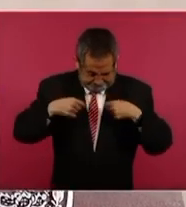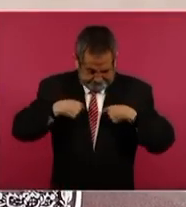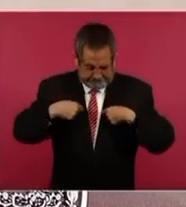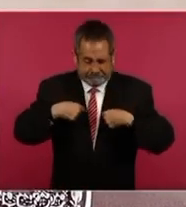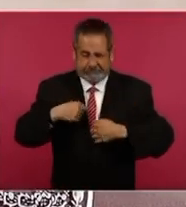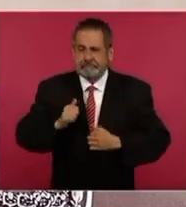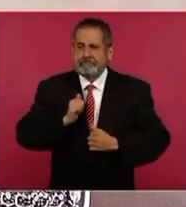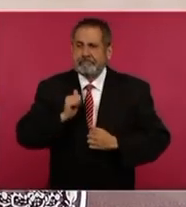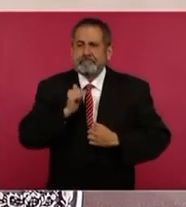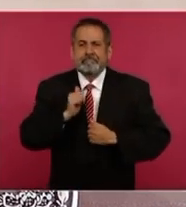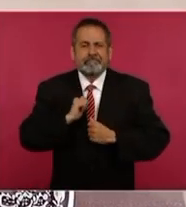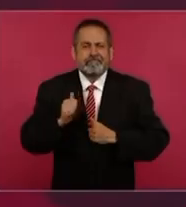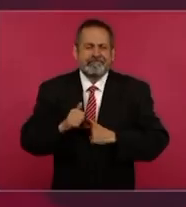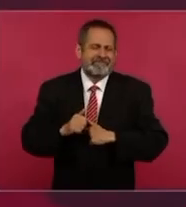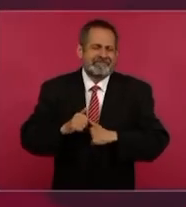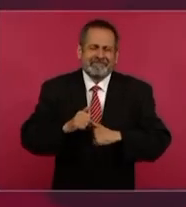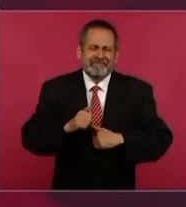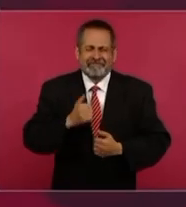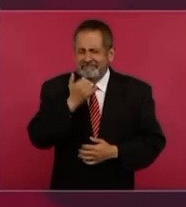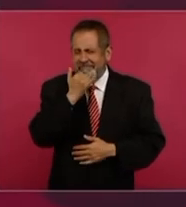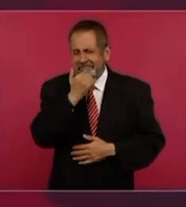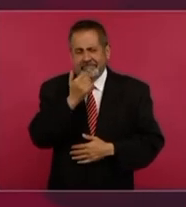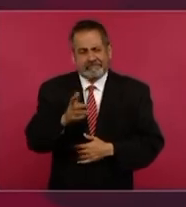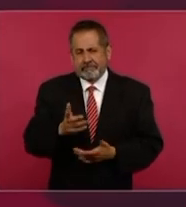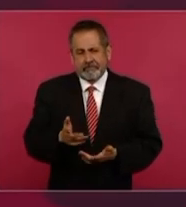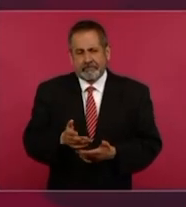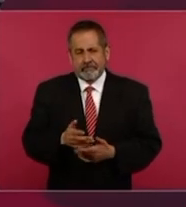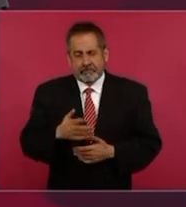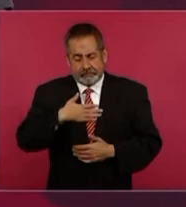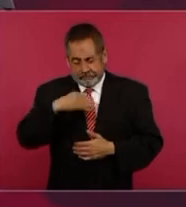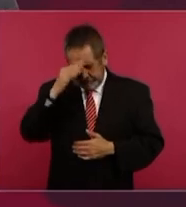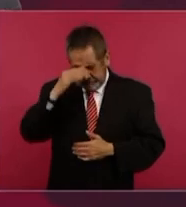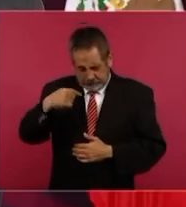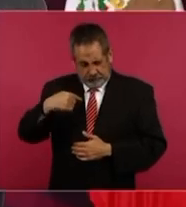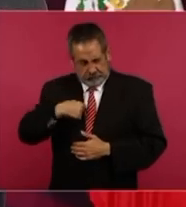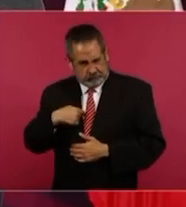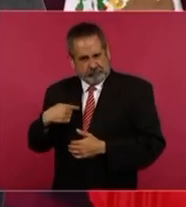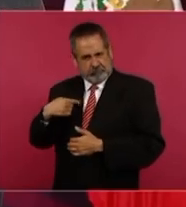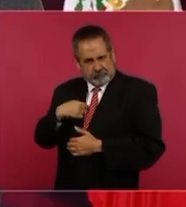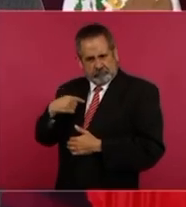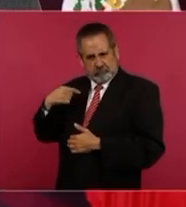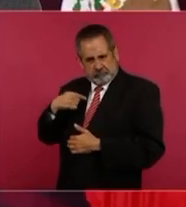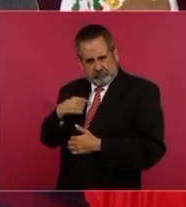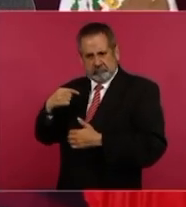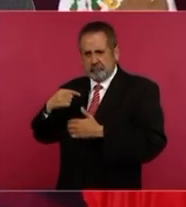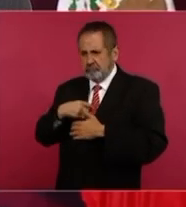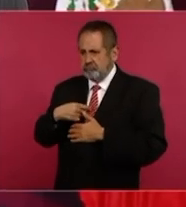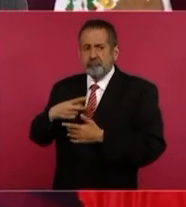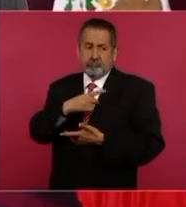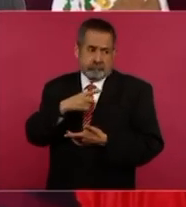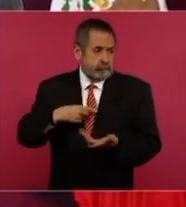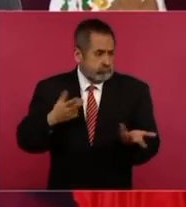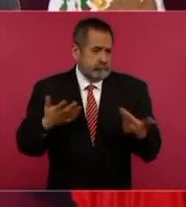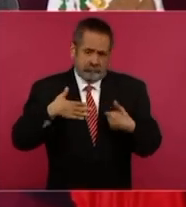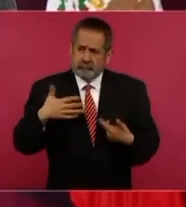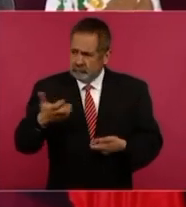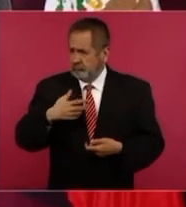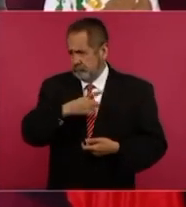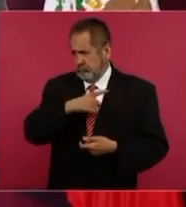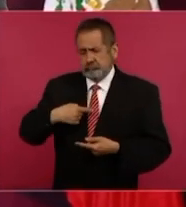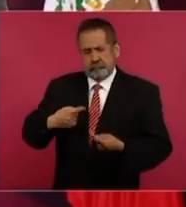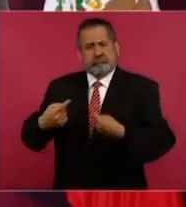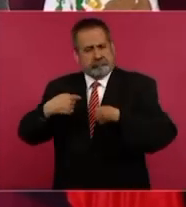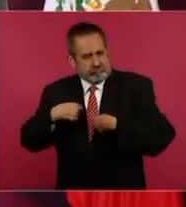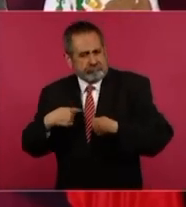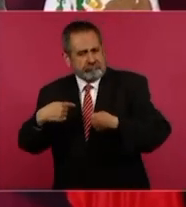sí, los en sí mismas, nada más piensan en ellos, en ellos, en ellos, y se creen merecedores de todo y